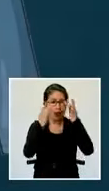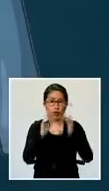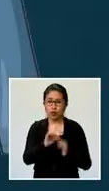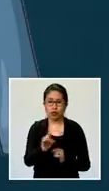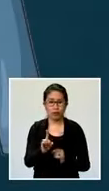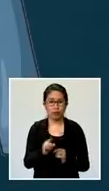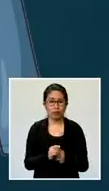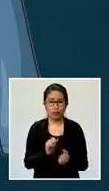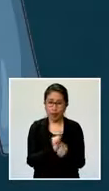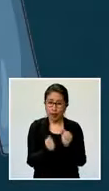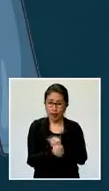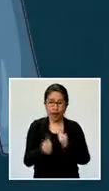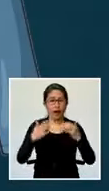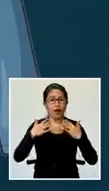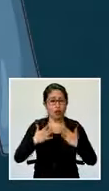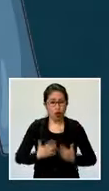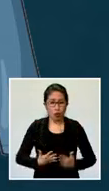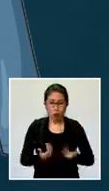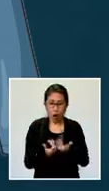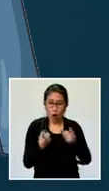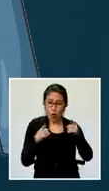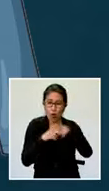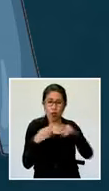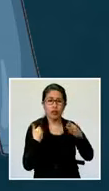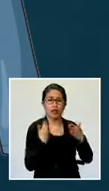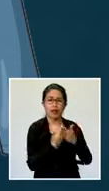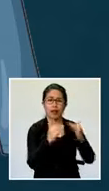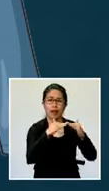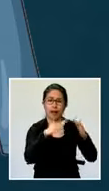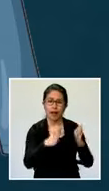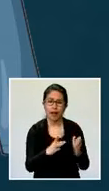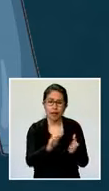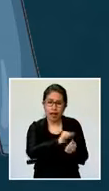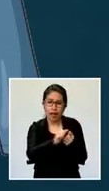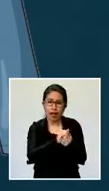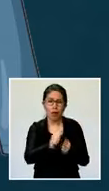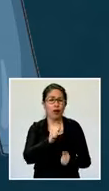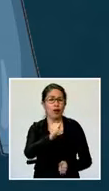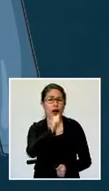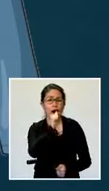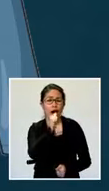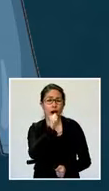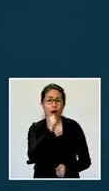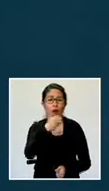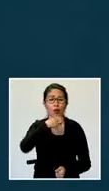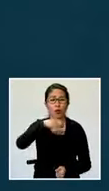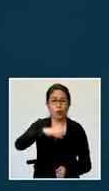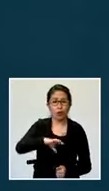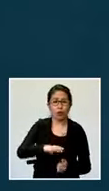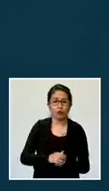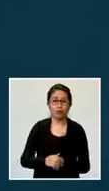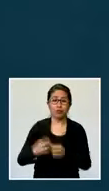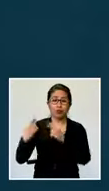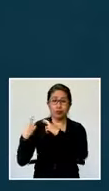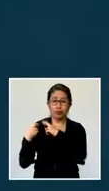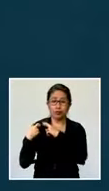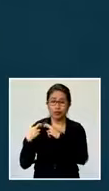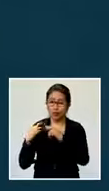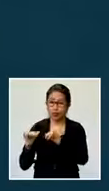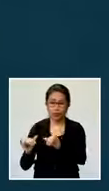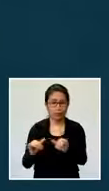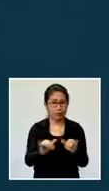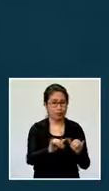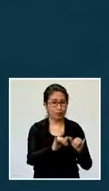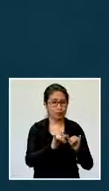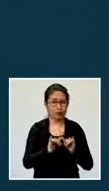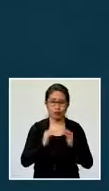cambiarse la ropa, al retornar a casa, y lavarla con agua caliente, y detergente. La responsabilidad, es de todos,